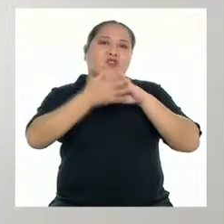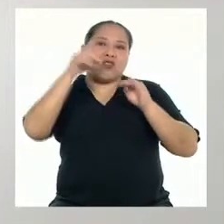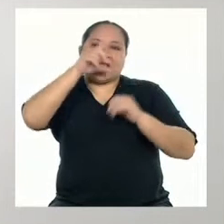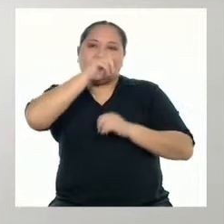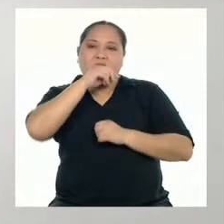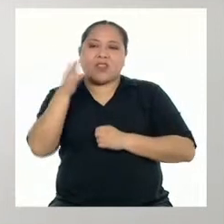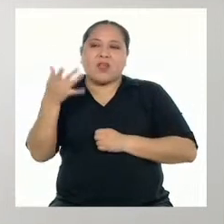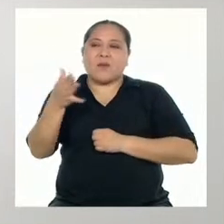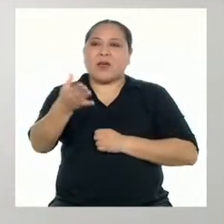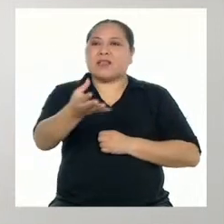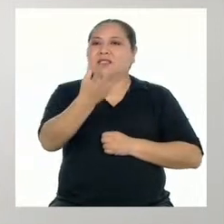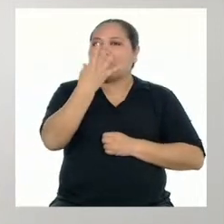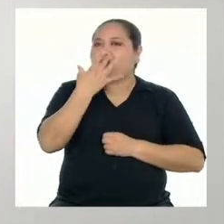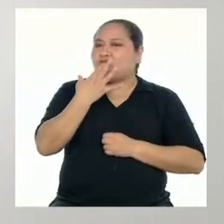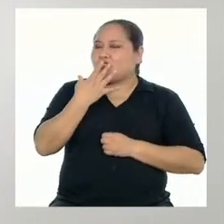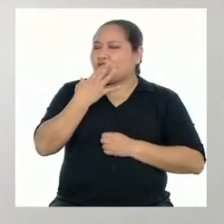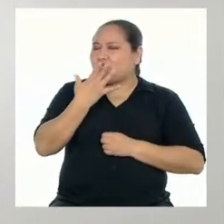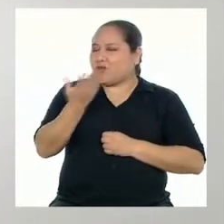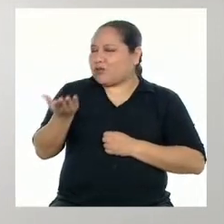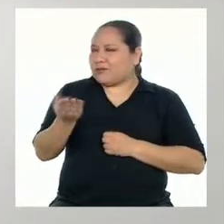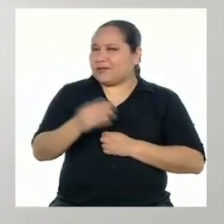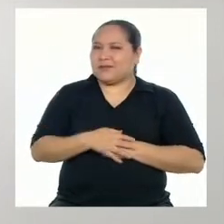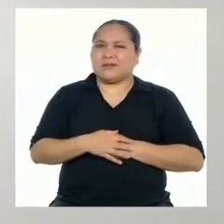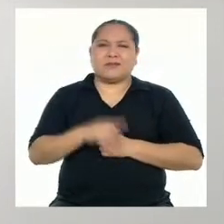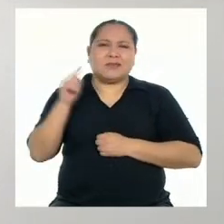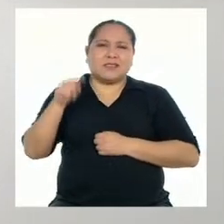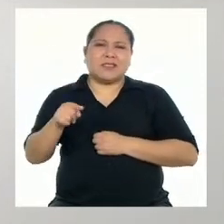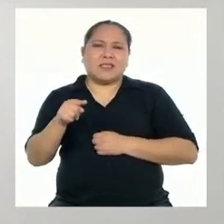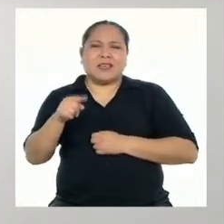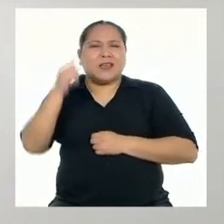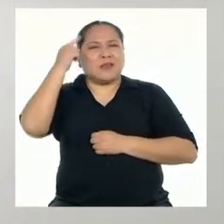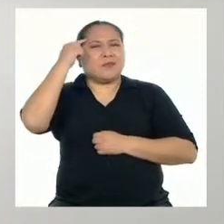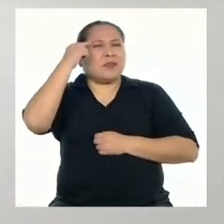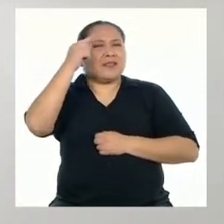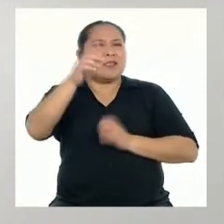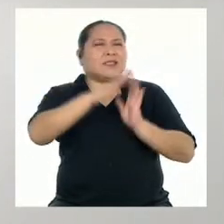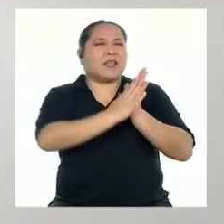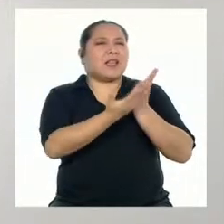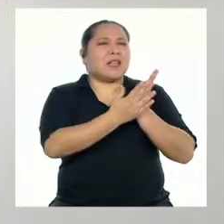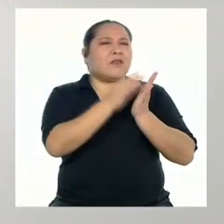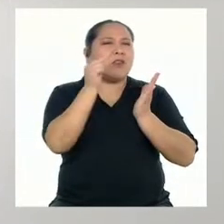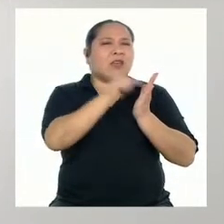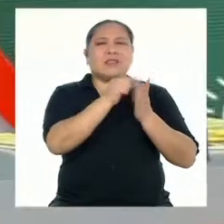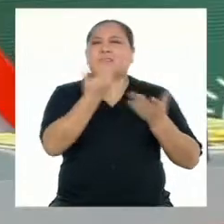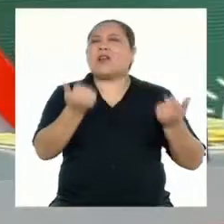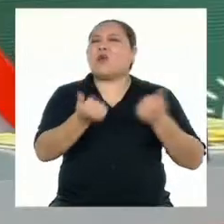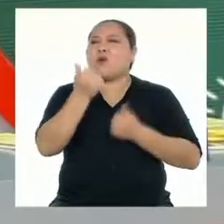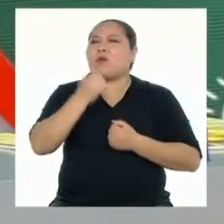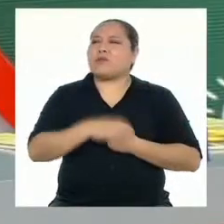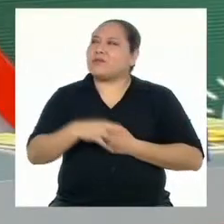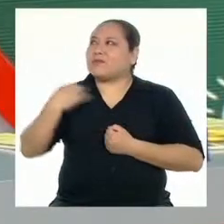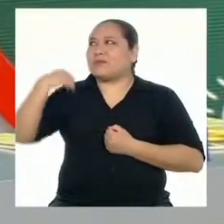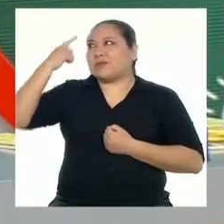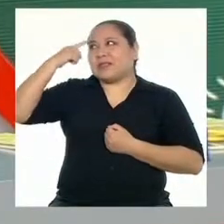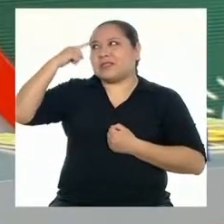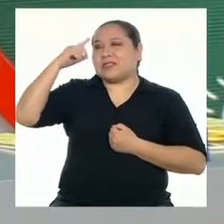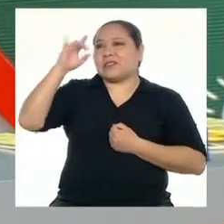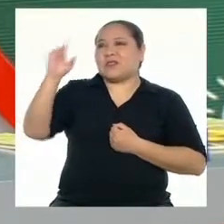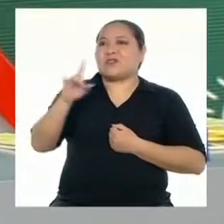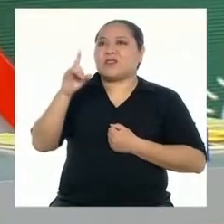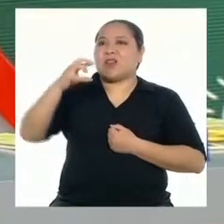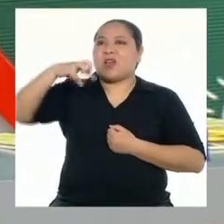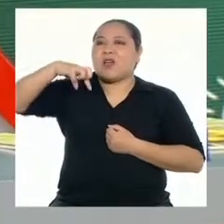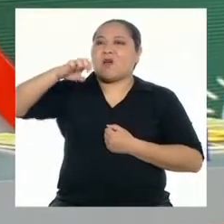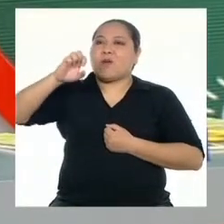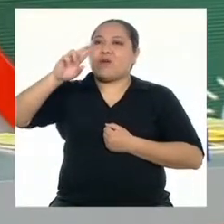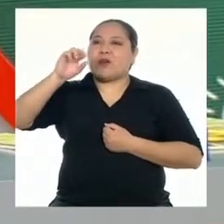de peces de todo color? ¿Qué clase de libro crees que es este personaje? Creo que está usando la figura de la